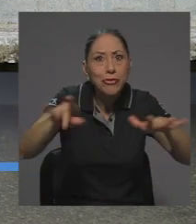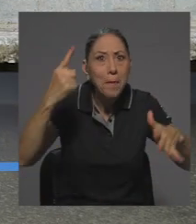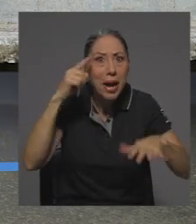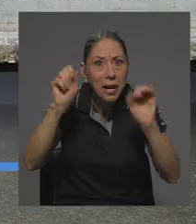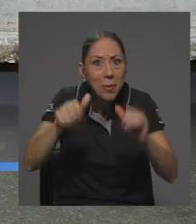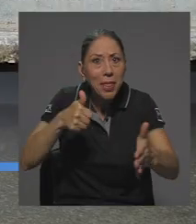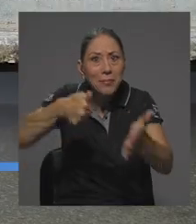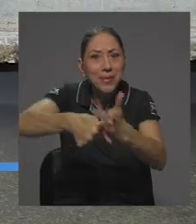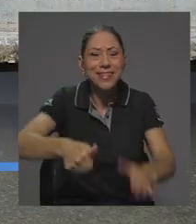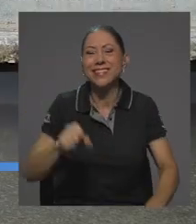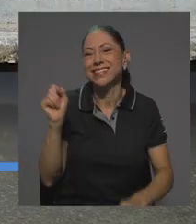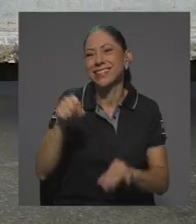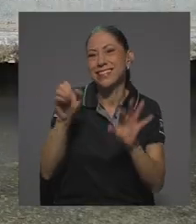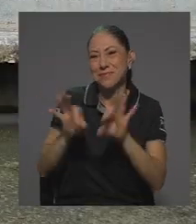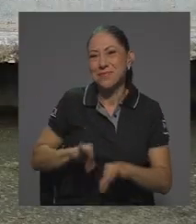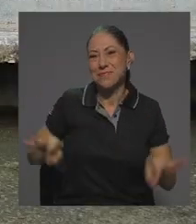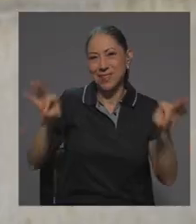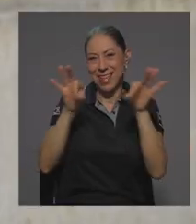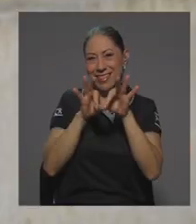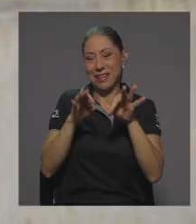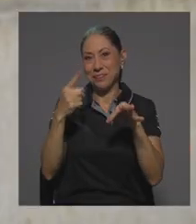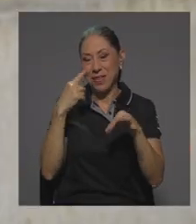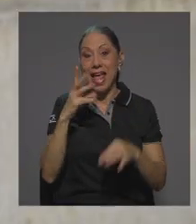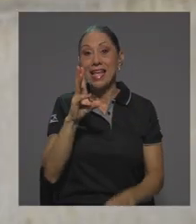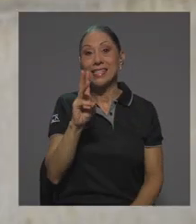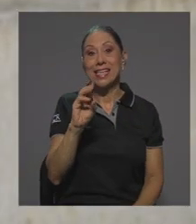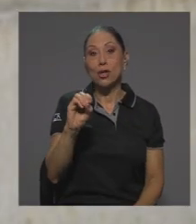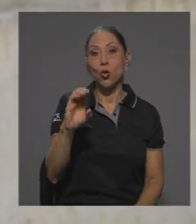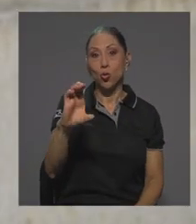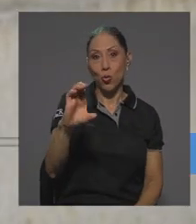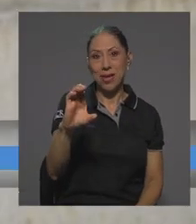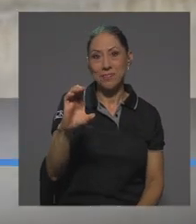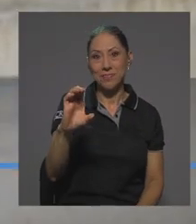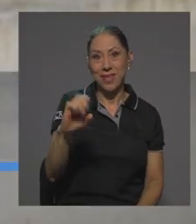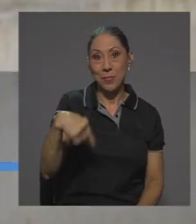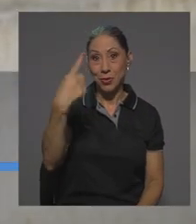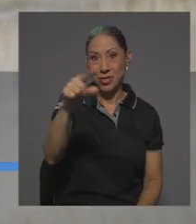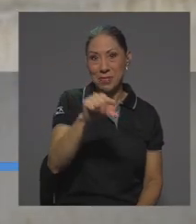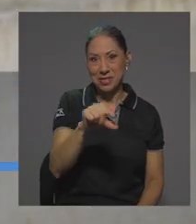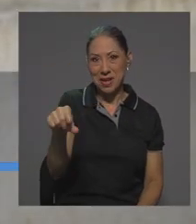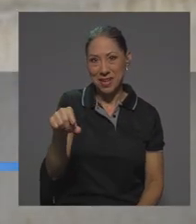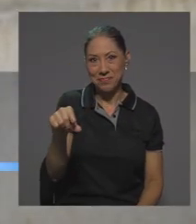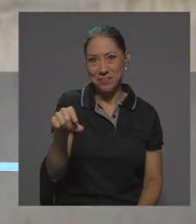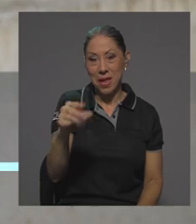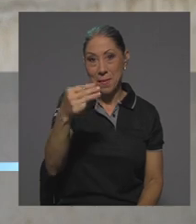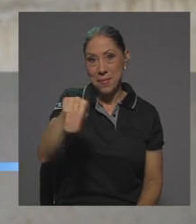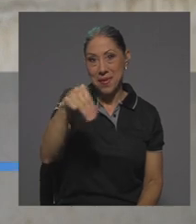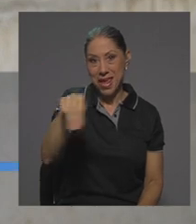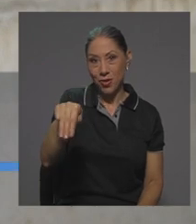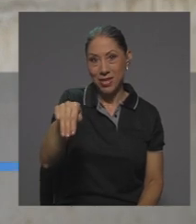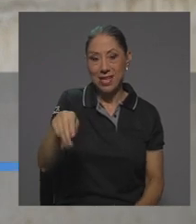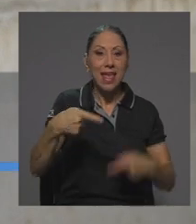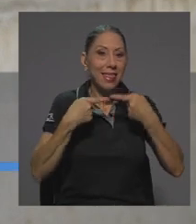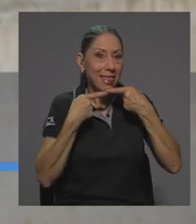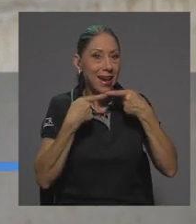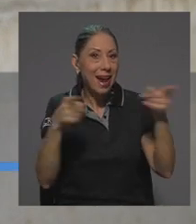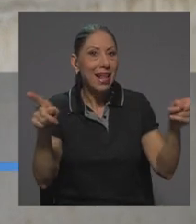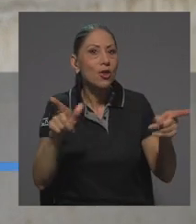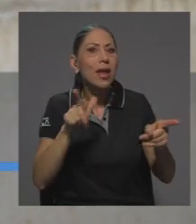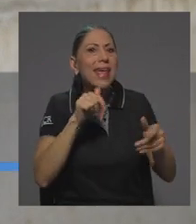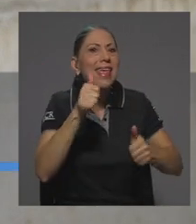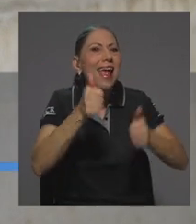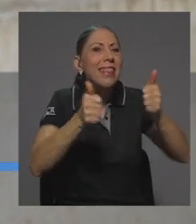Exactamente. Sí, muy importante. De hecho, aquí las tengo apuntadas. El 6 de octubre de la próxima semana sería, el miércoles es la declaratoria de